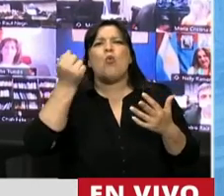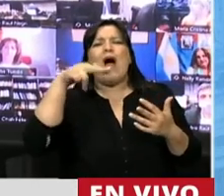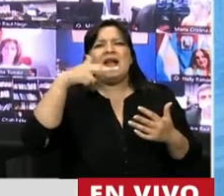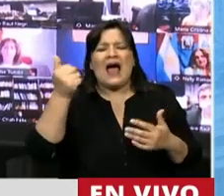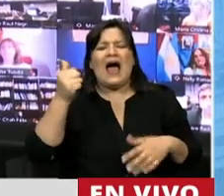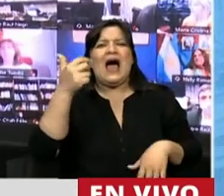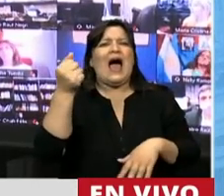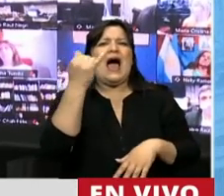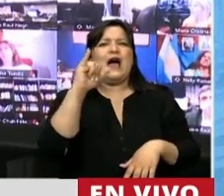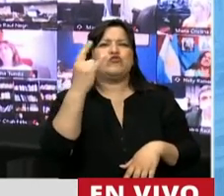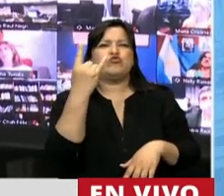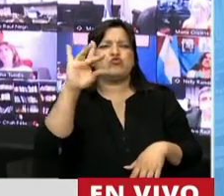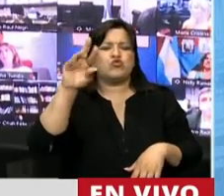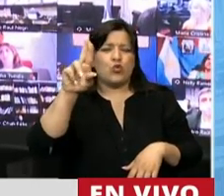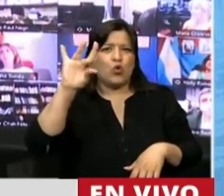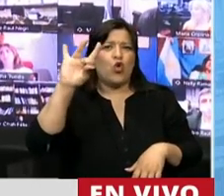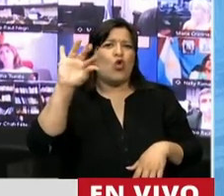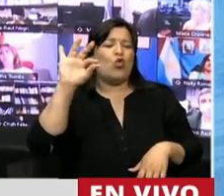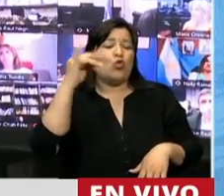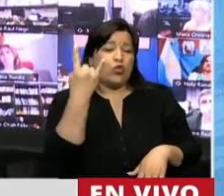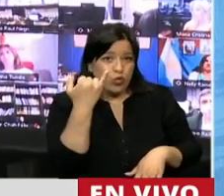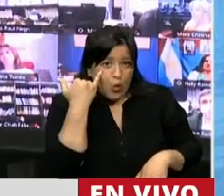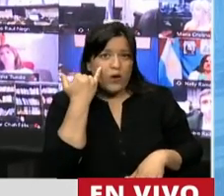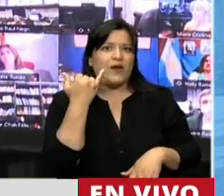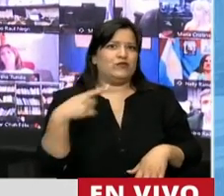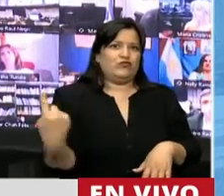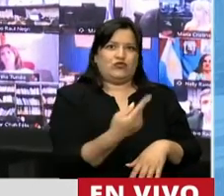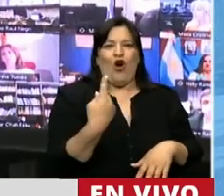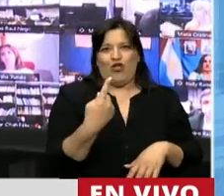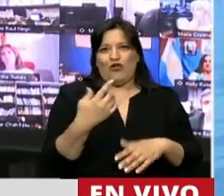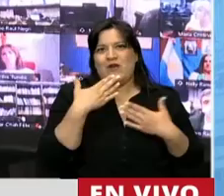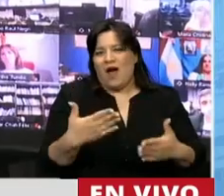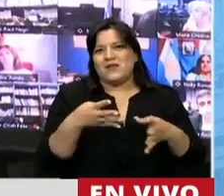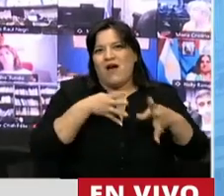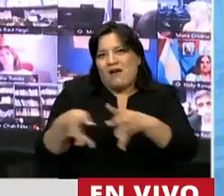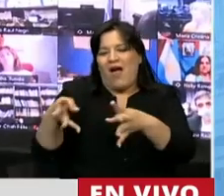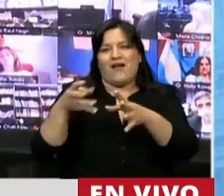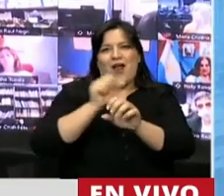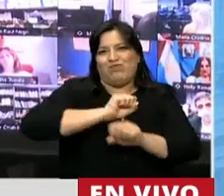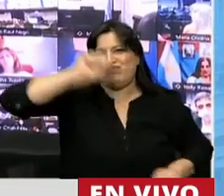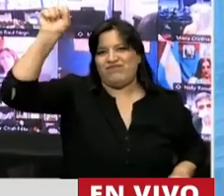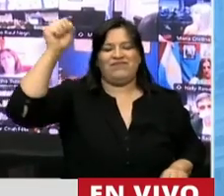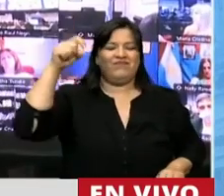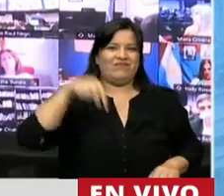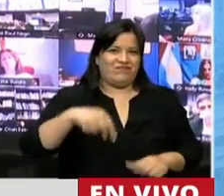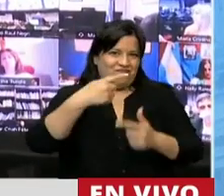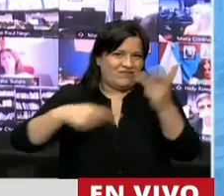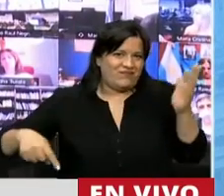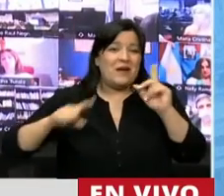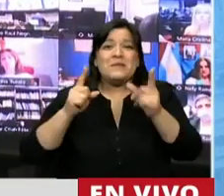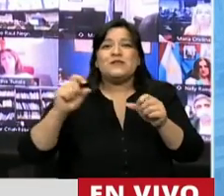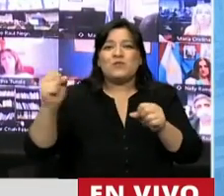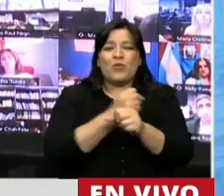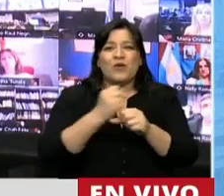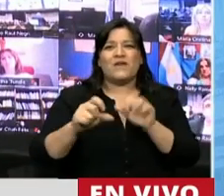emancipadores. Y la verdad que fue protagonista también Güemes un poquín, hoy, esta noche, al aprobar aquella ley